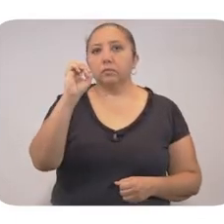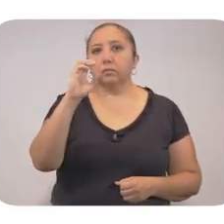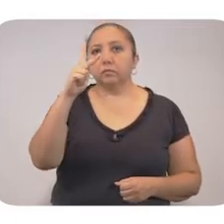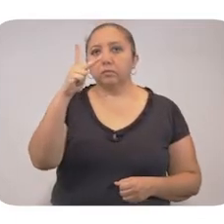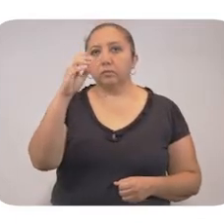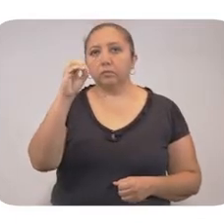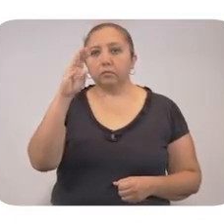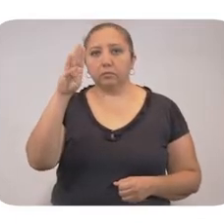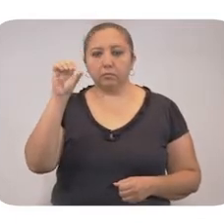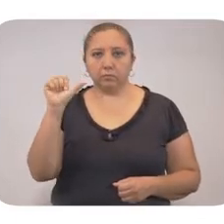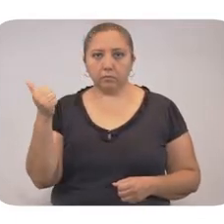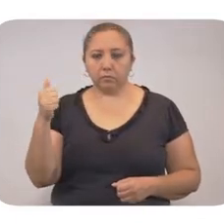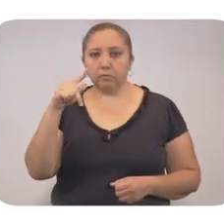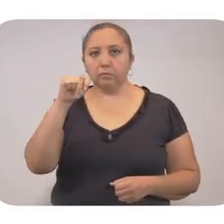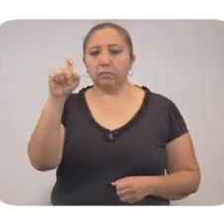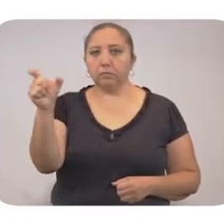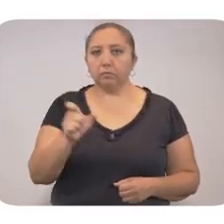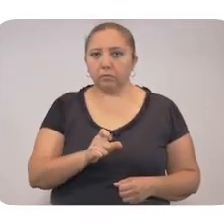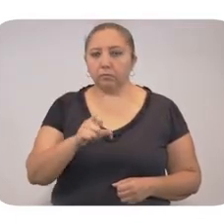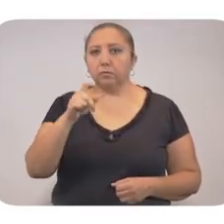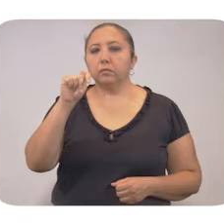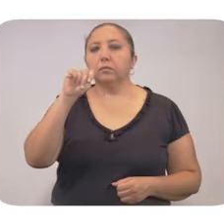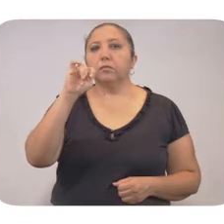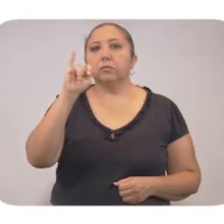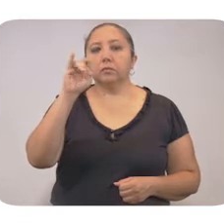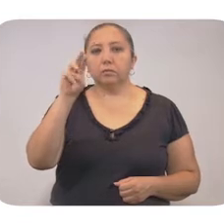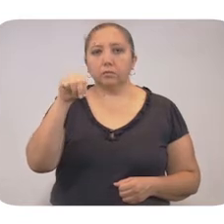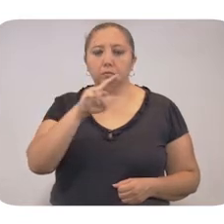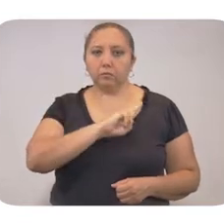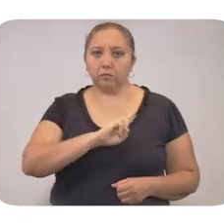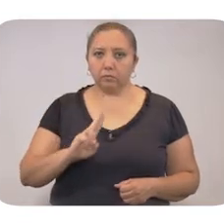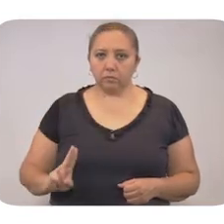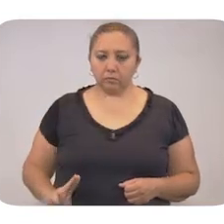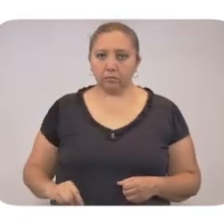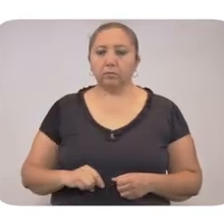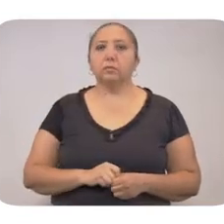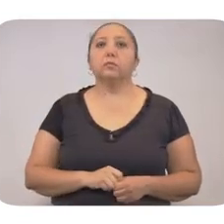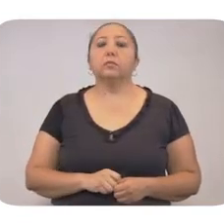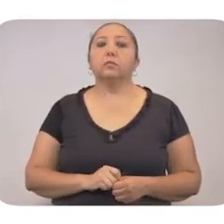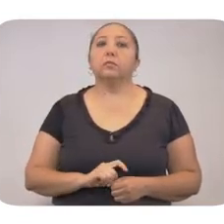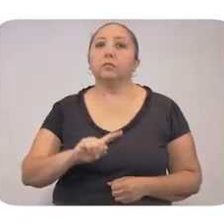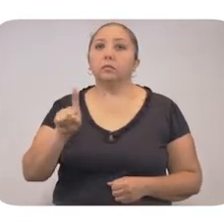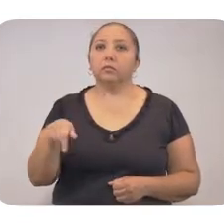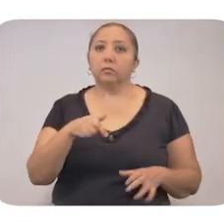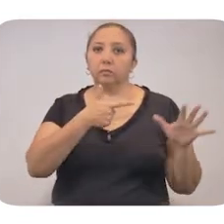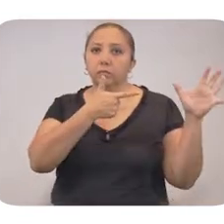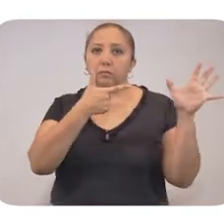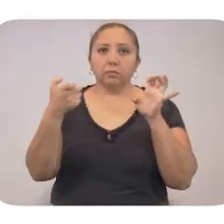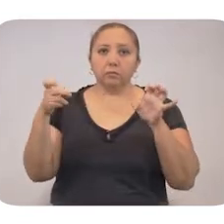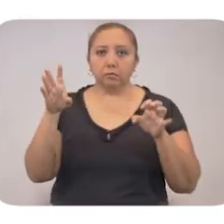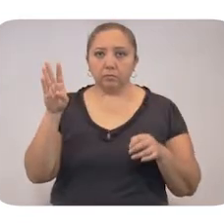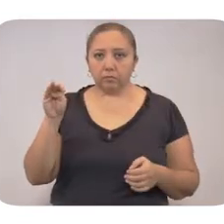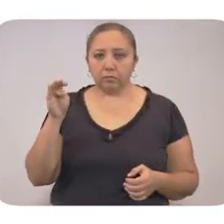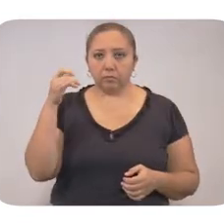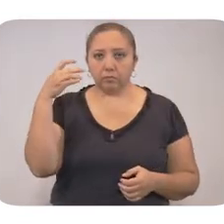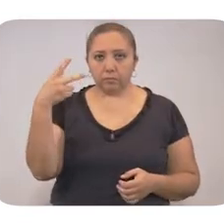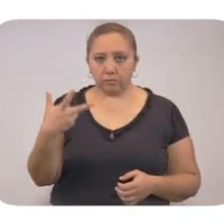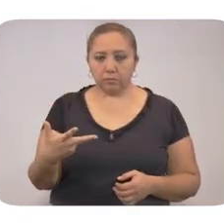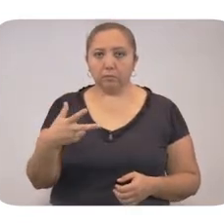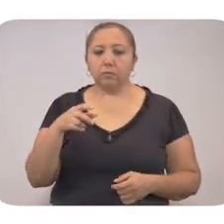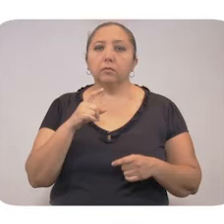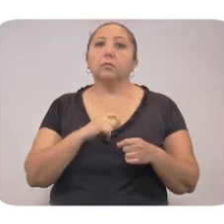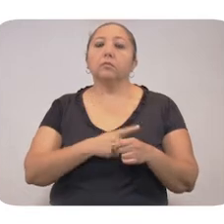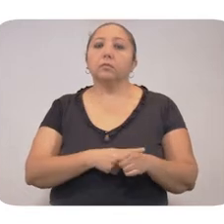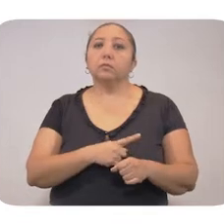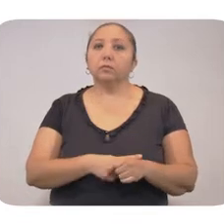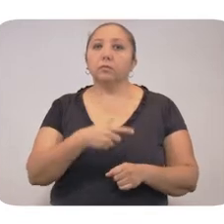Tamec, Teabo, Tecash, Tinum y Humán. En total, ya son 798 casos positivos,